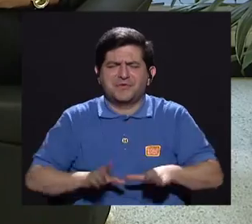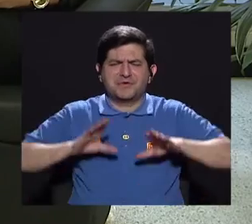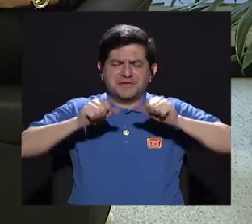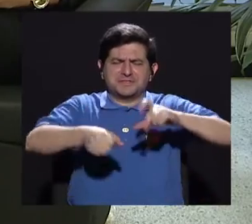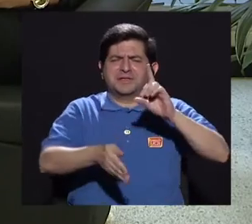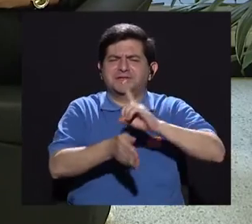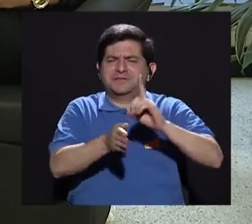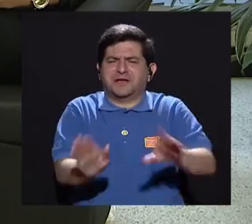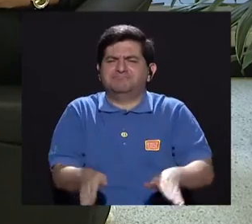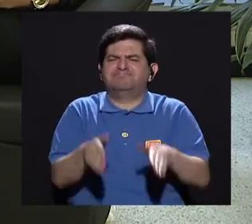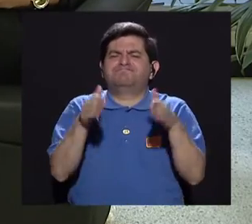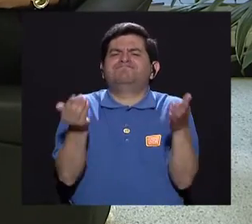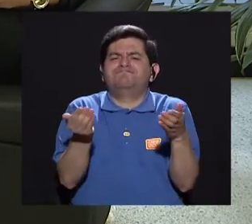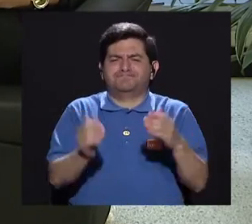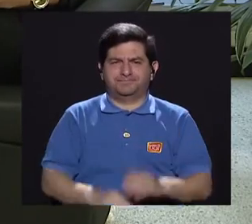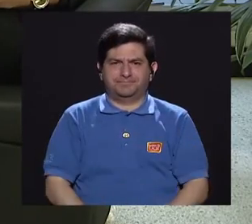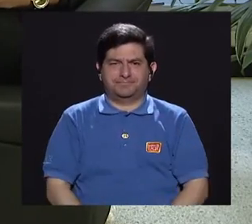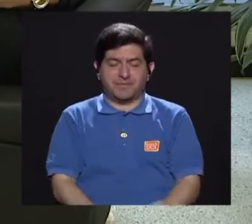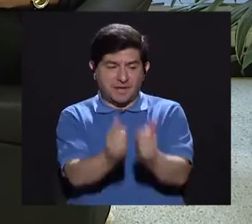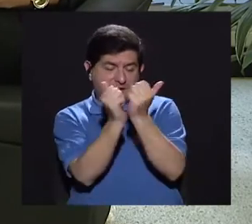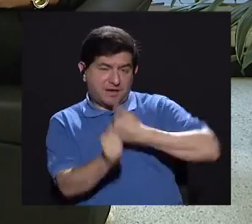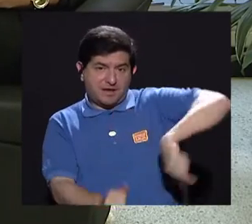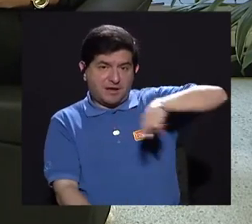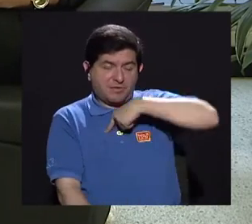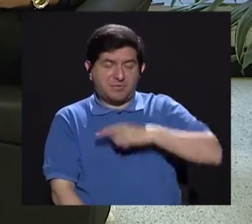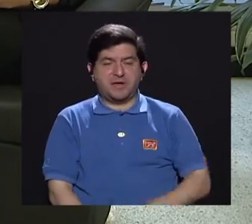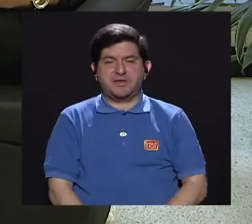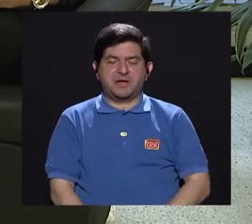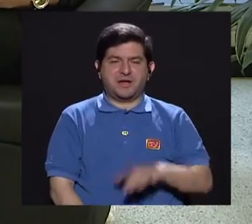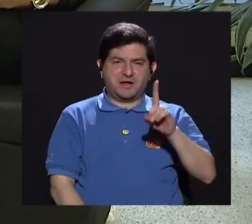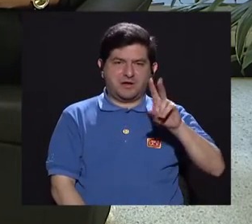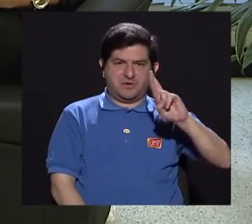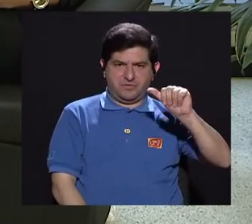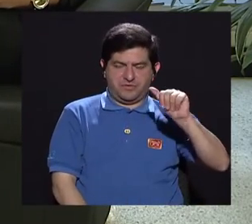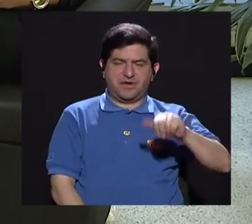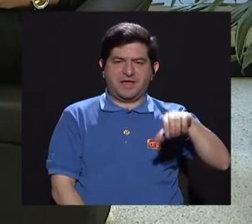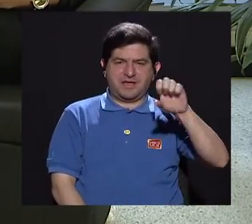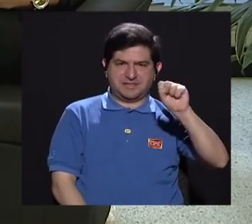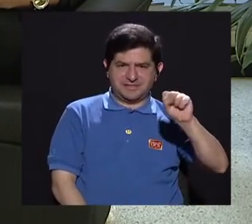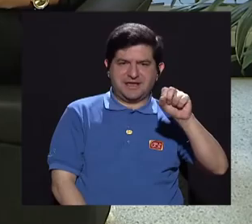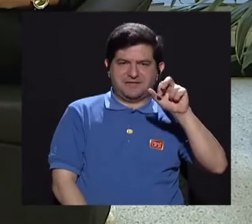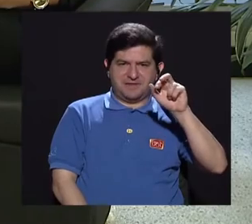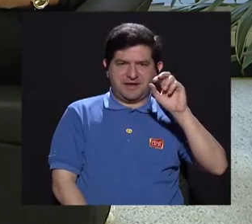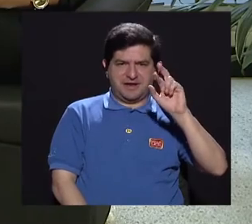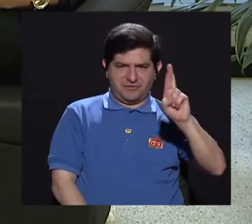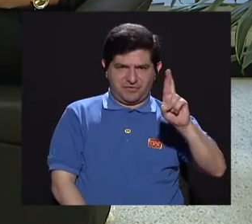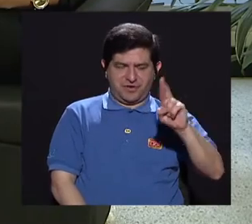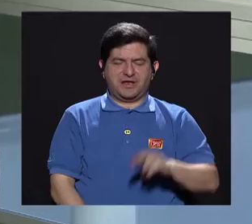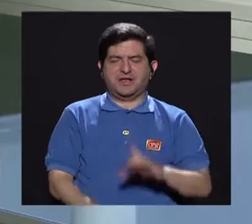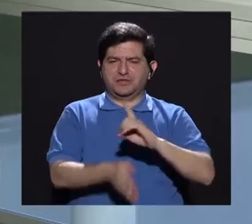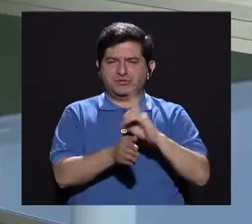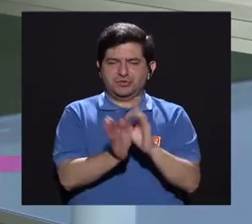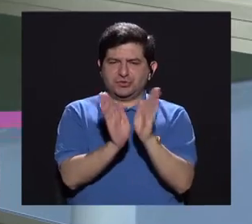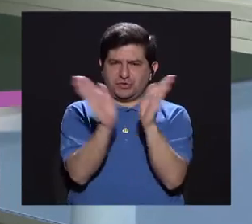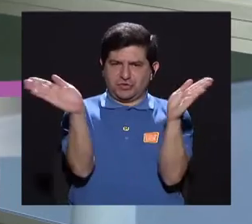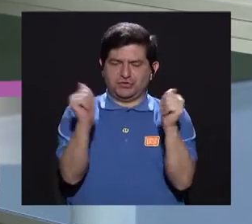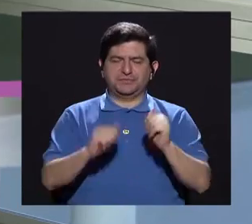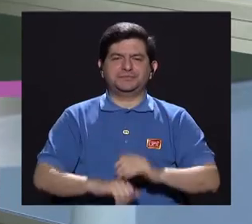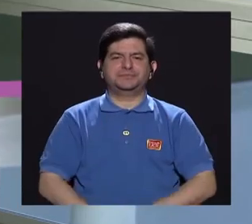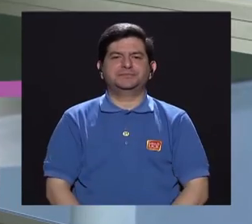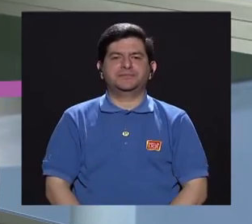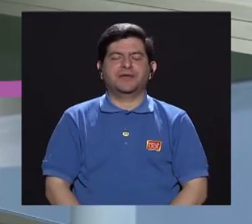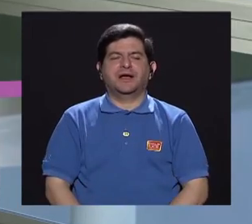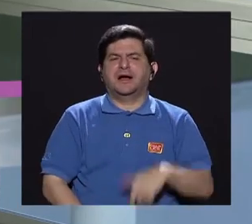a la cita médica. Para eso nos acompaña la doctora Stephanie Rodríguez, médica general. Bueno,